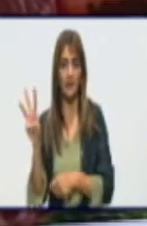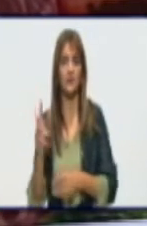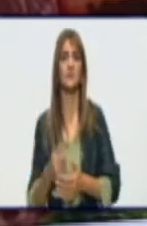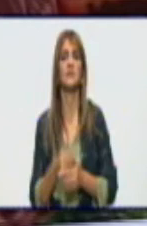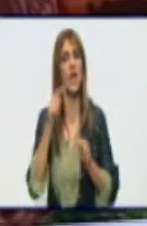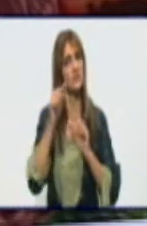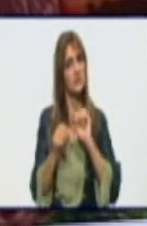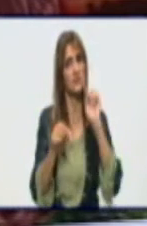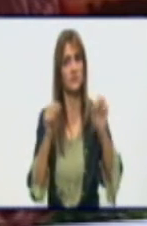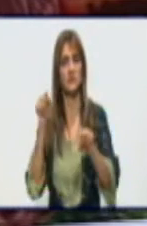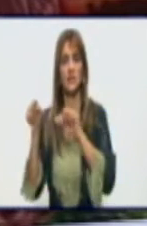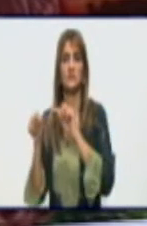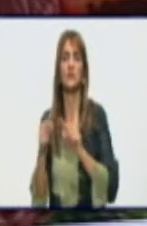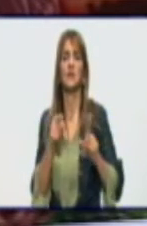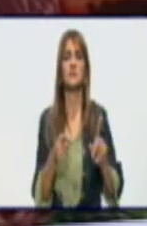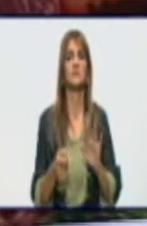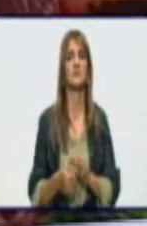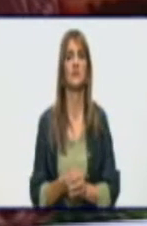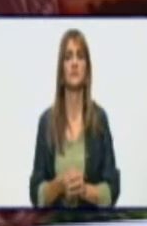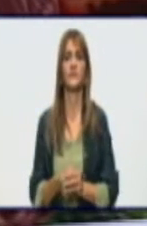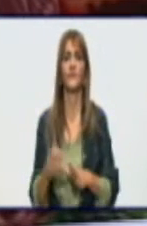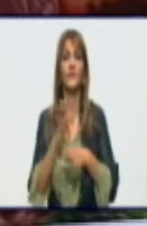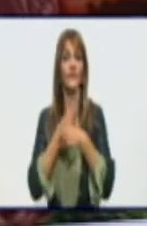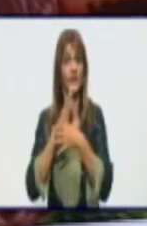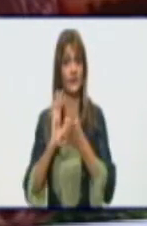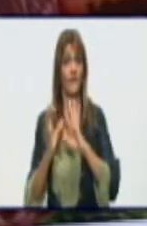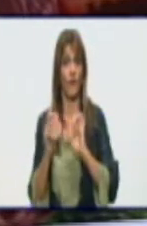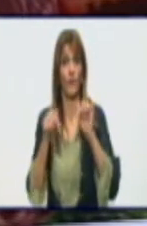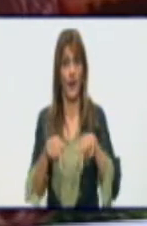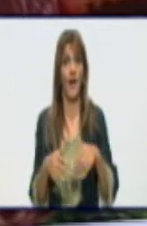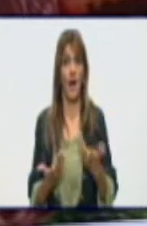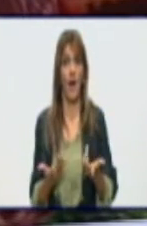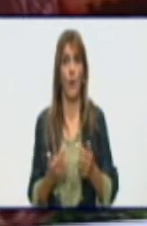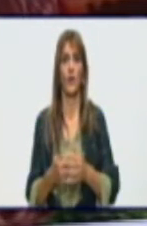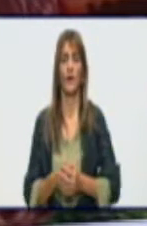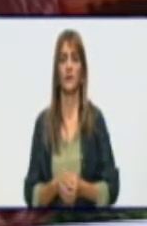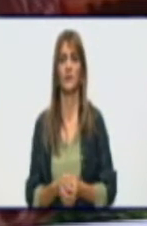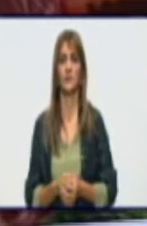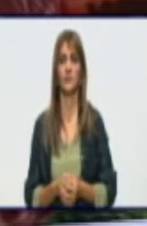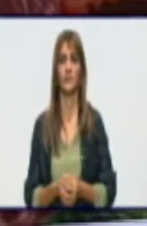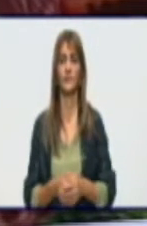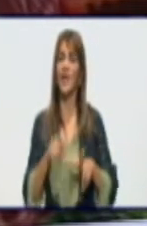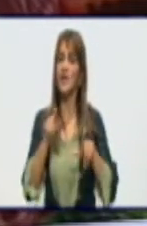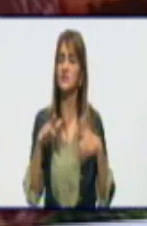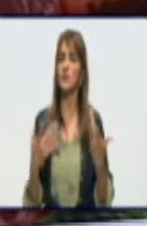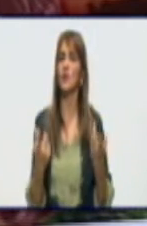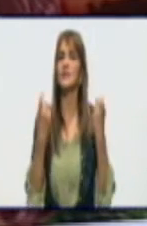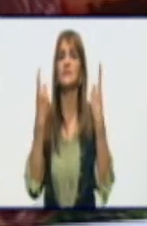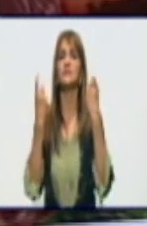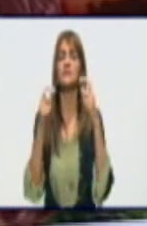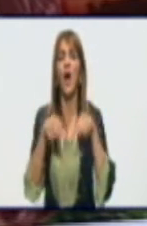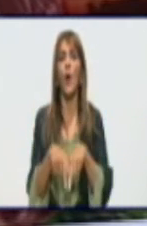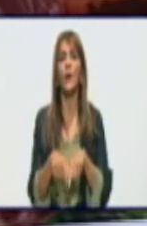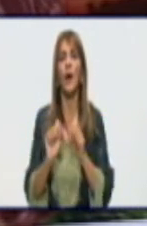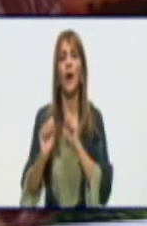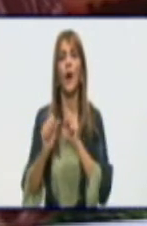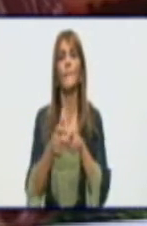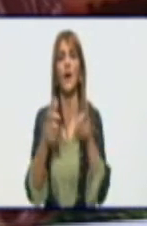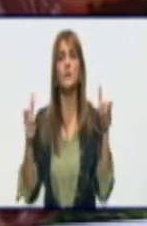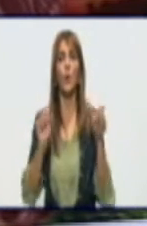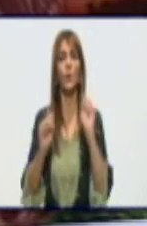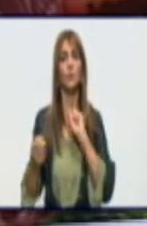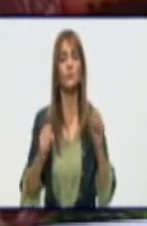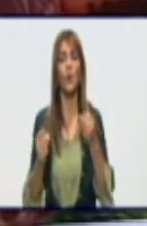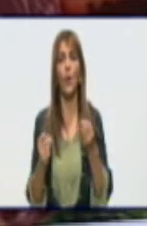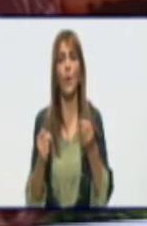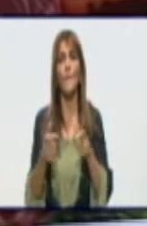Es lo que está establecido. Esto requiere de mayor control, requiere de mayor chequeo